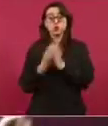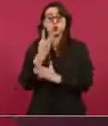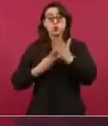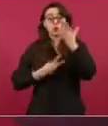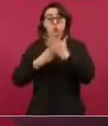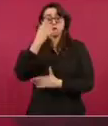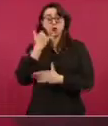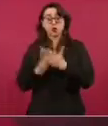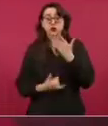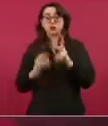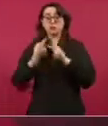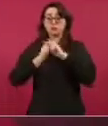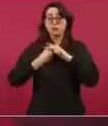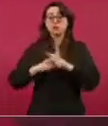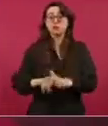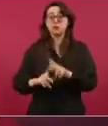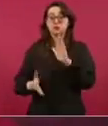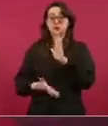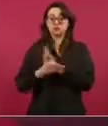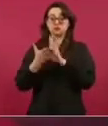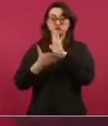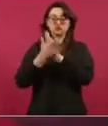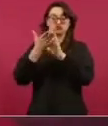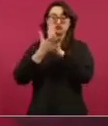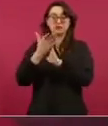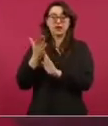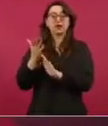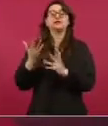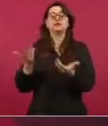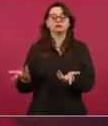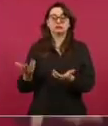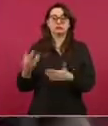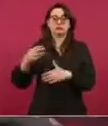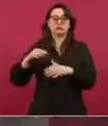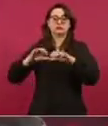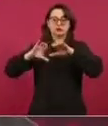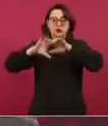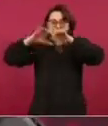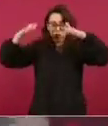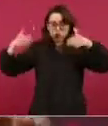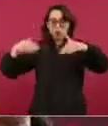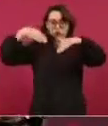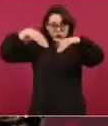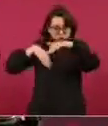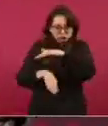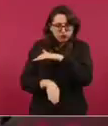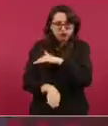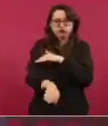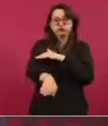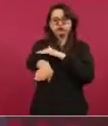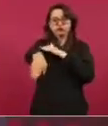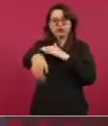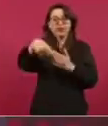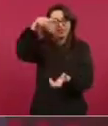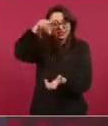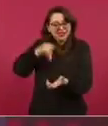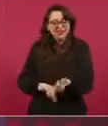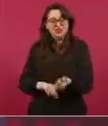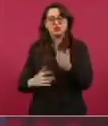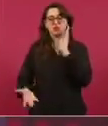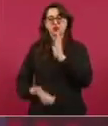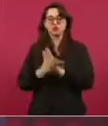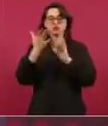subterráneo, hicieron hasta una iglesia abajo